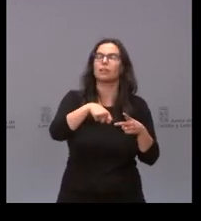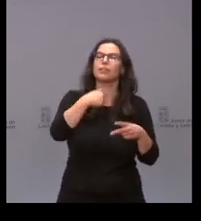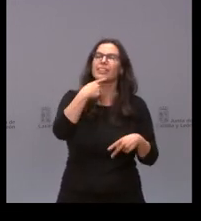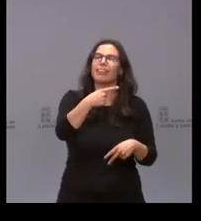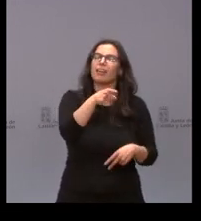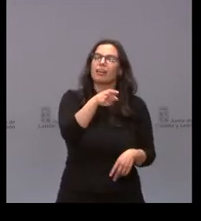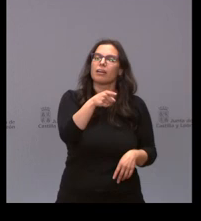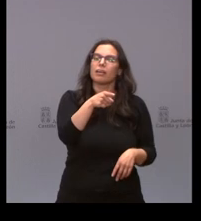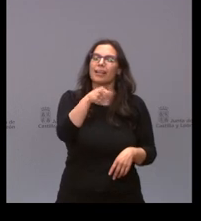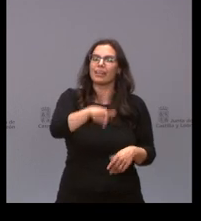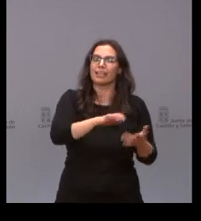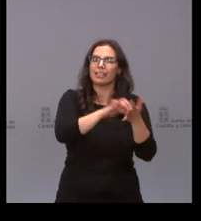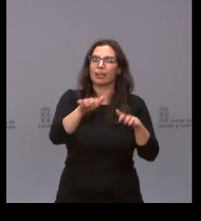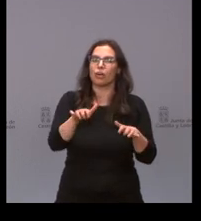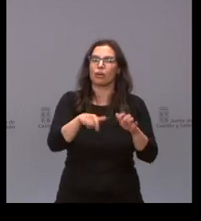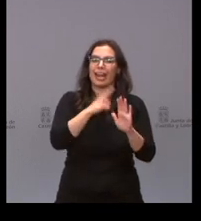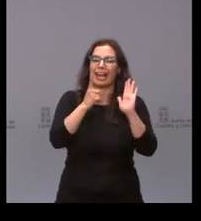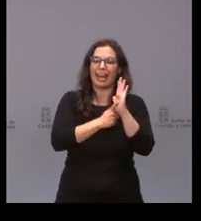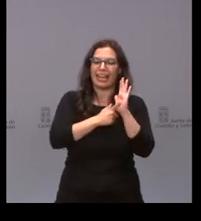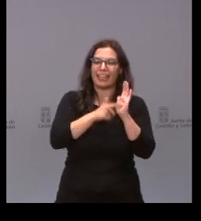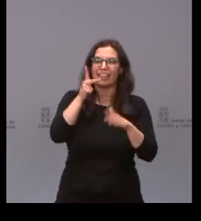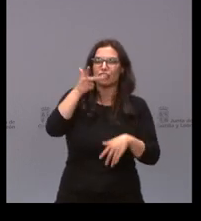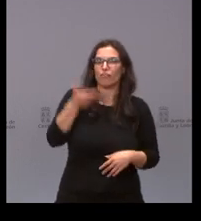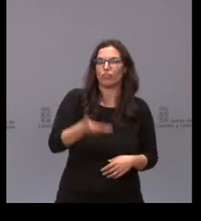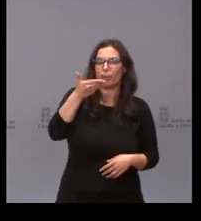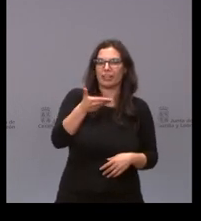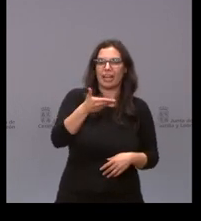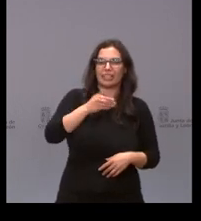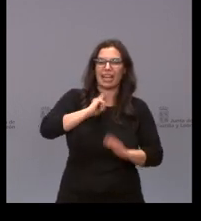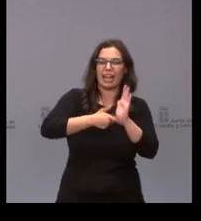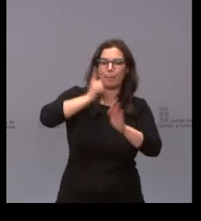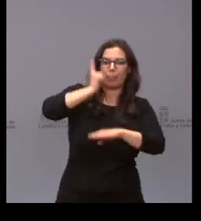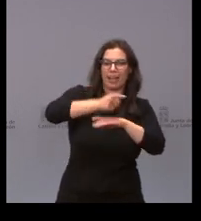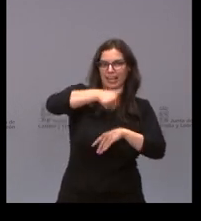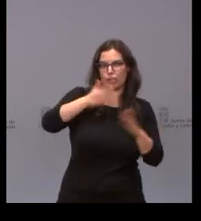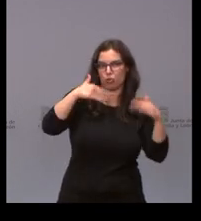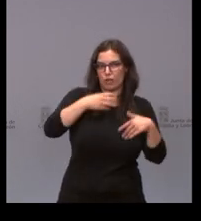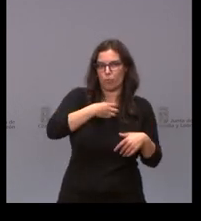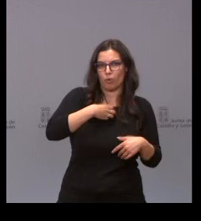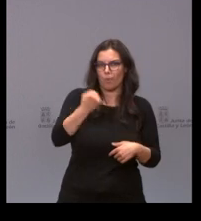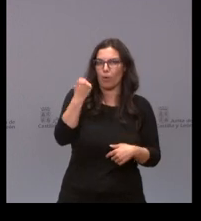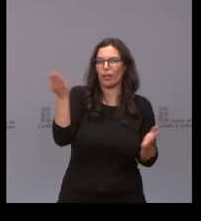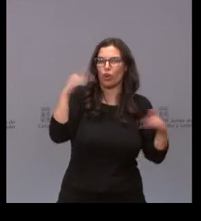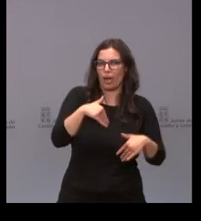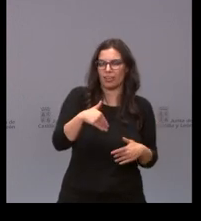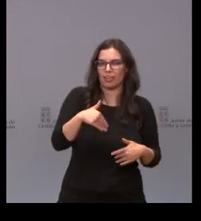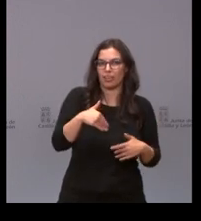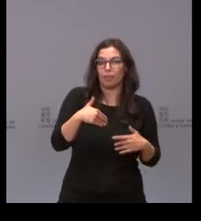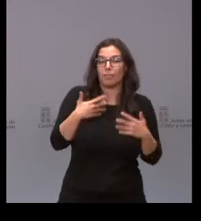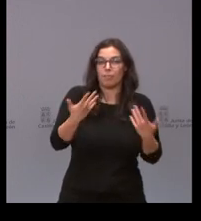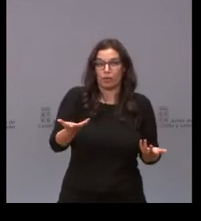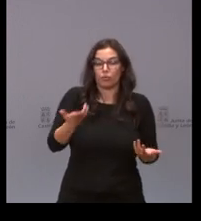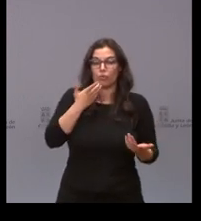puede que Castellón no puede legislar sobre derechos fundamentales que es obvio da por hecho que si no hay estado de alarma